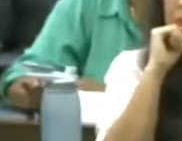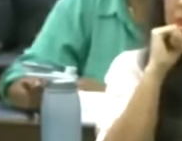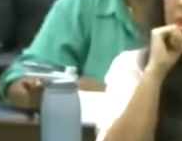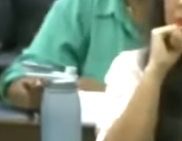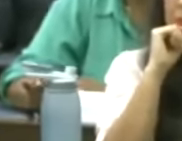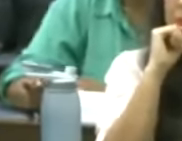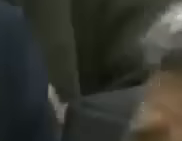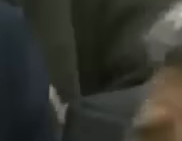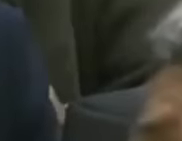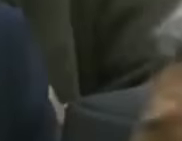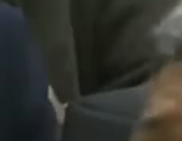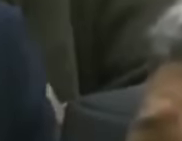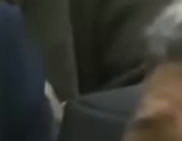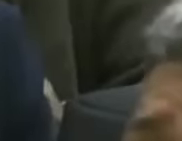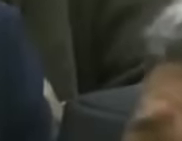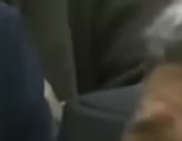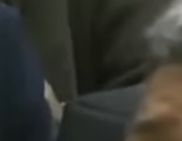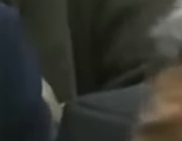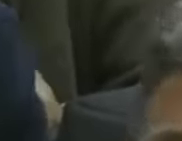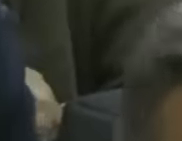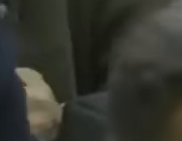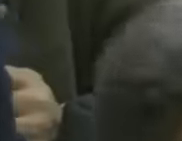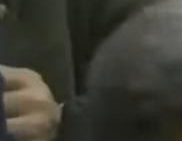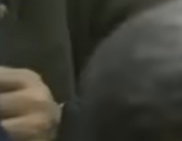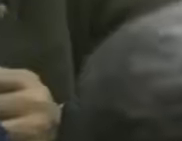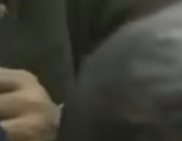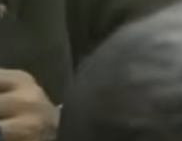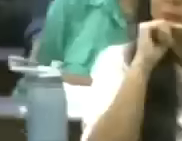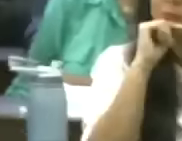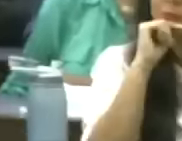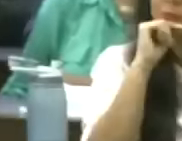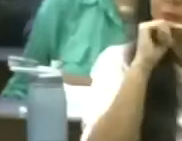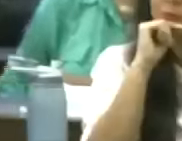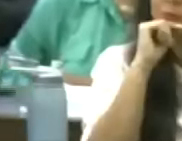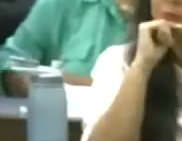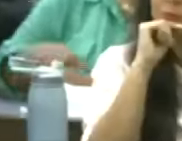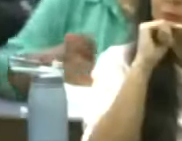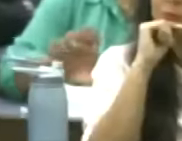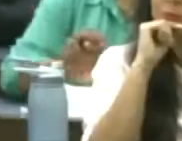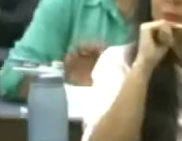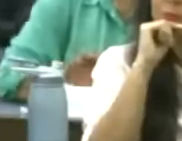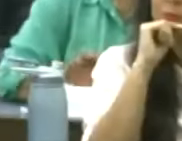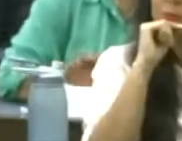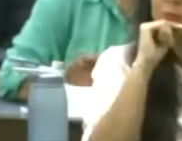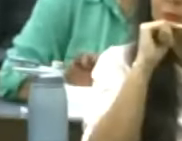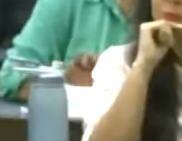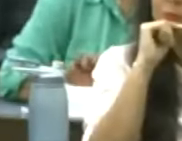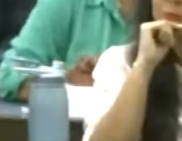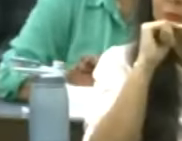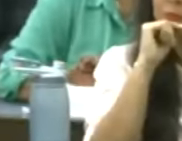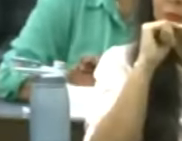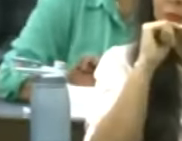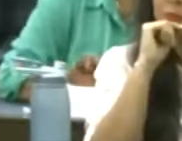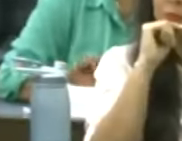llamarse los compañeros han venido utilizando una situación tan grave